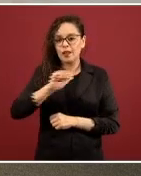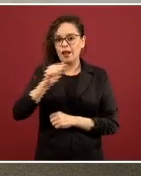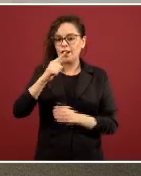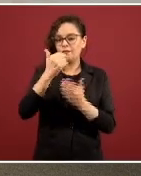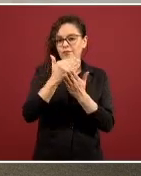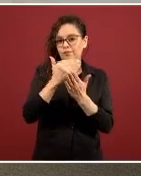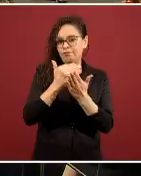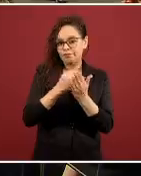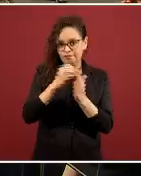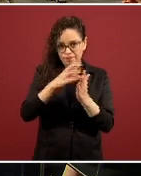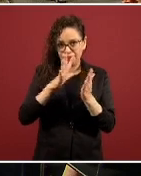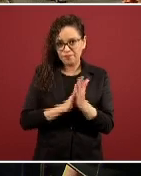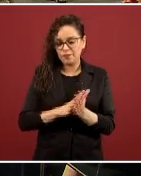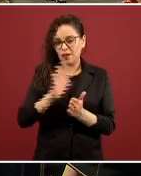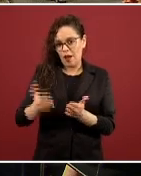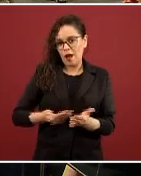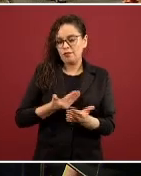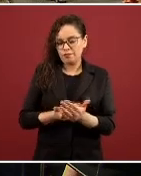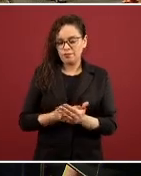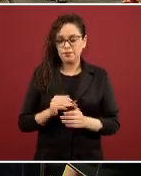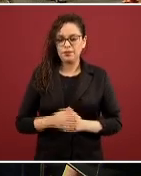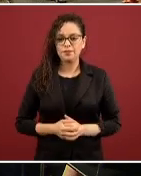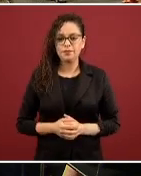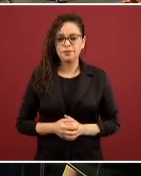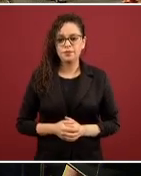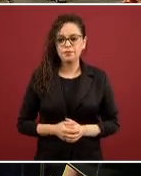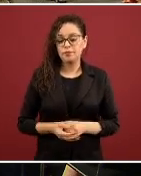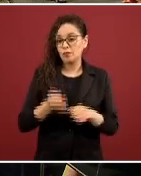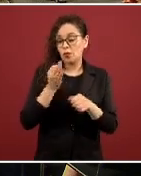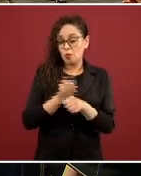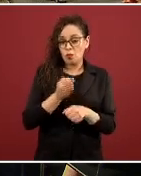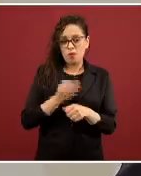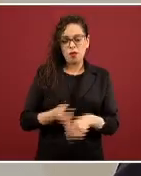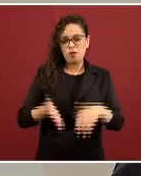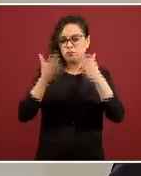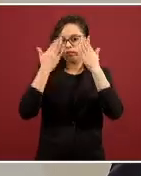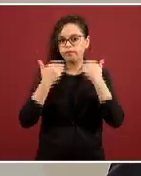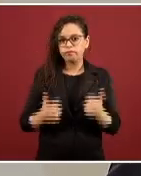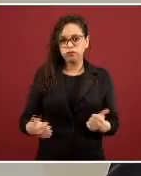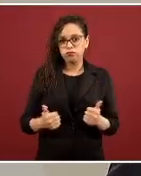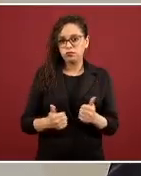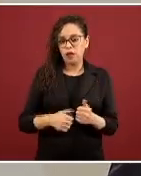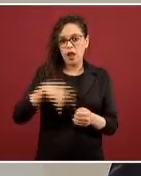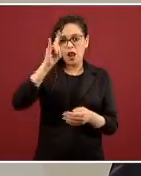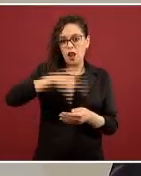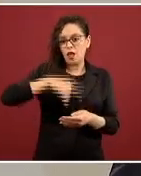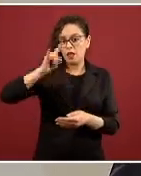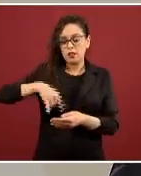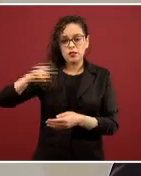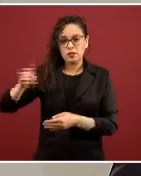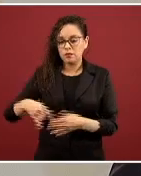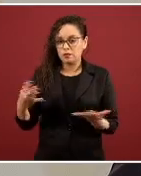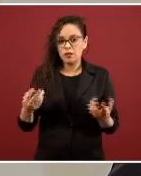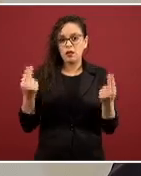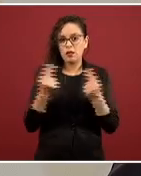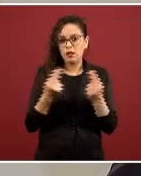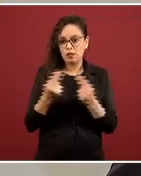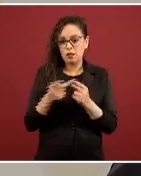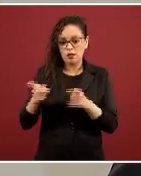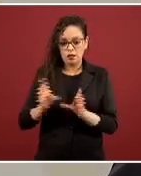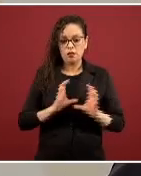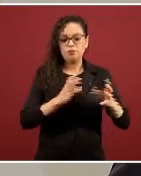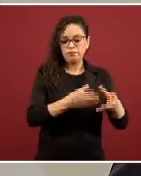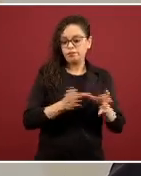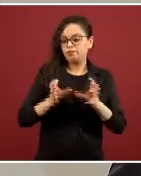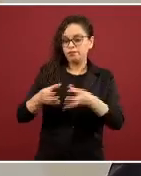propusimos. Ahorita no hay un listado, dado que se tienen que redistribuir, y